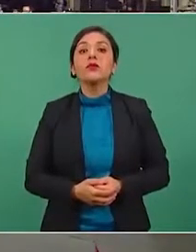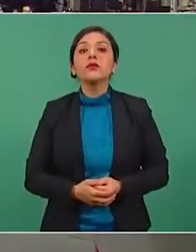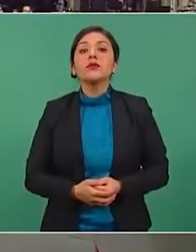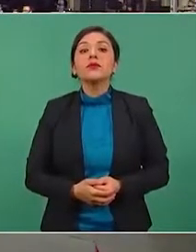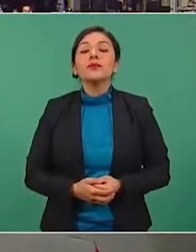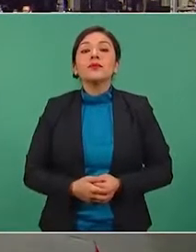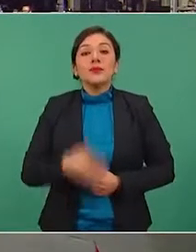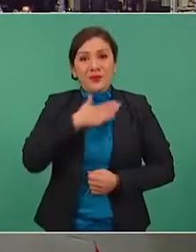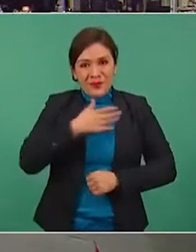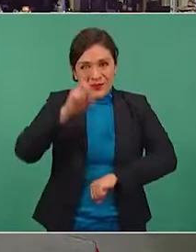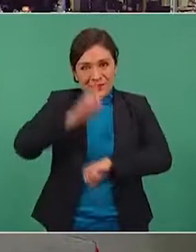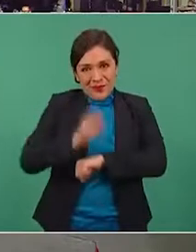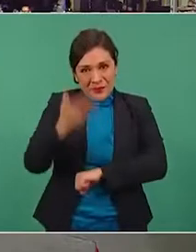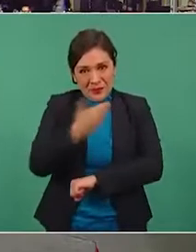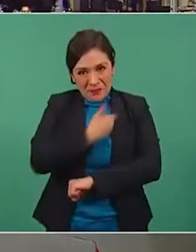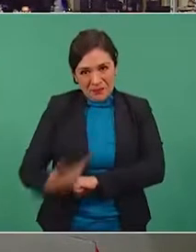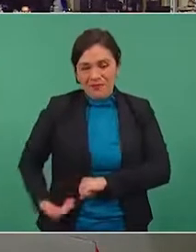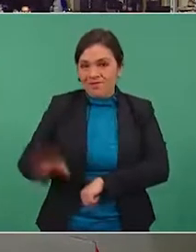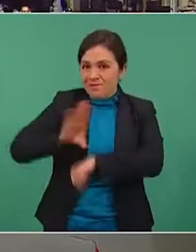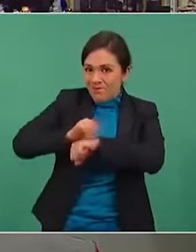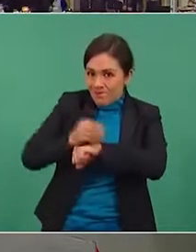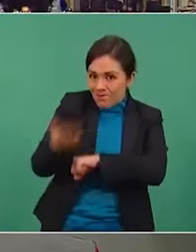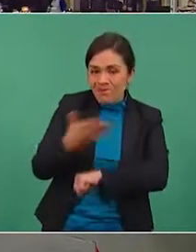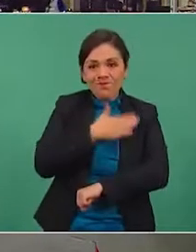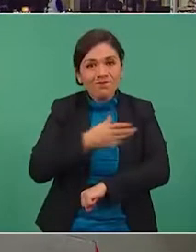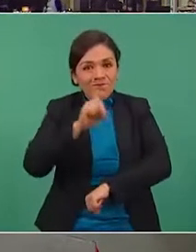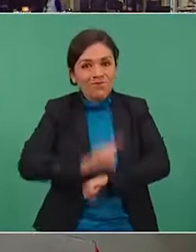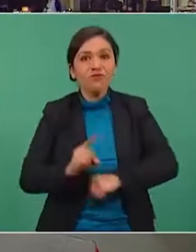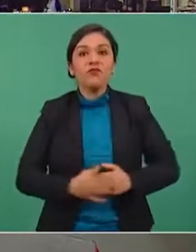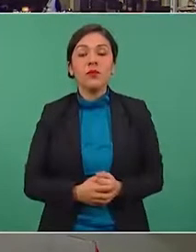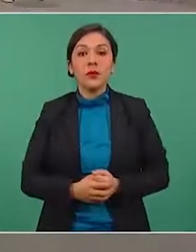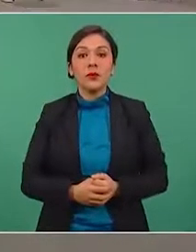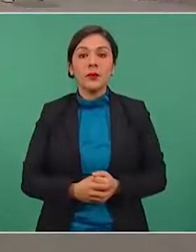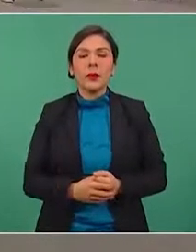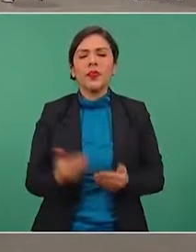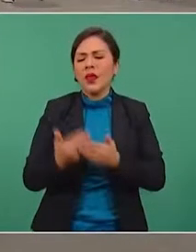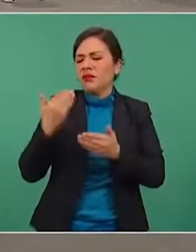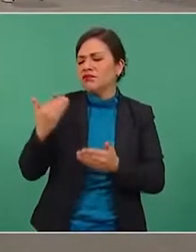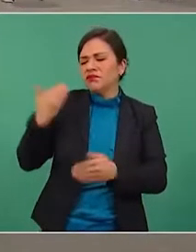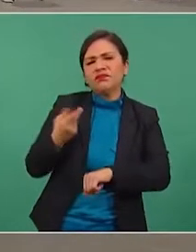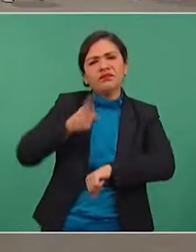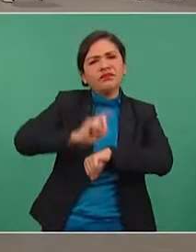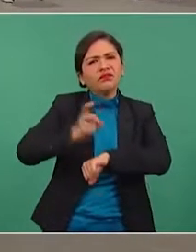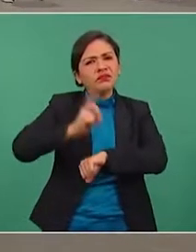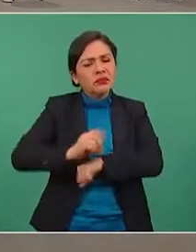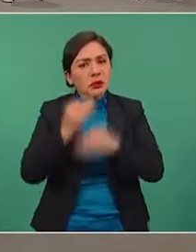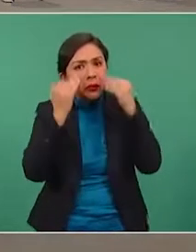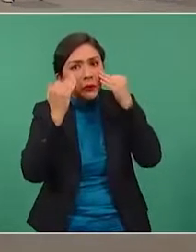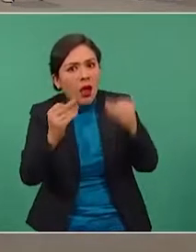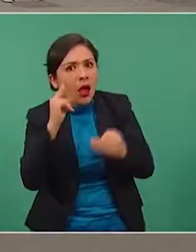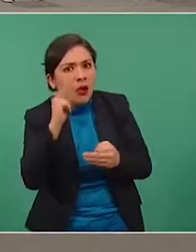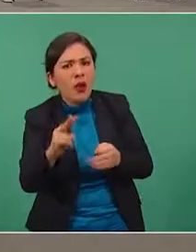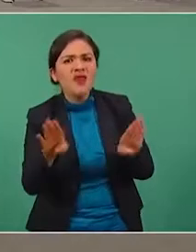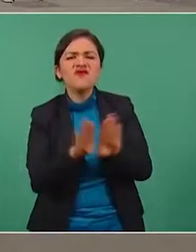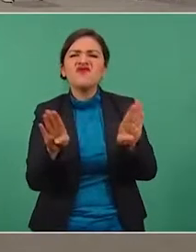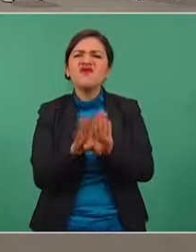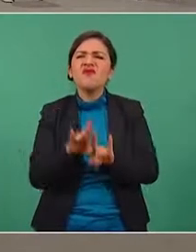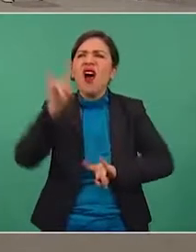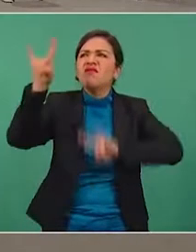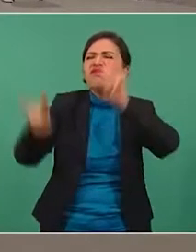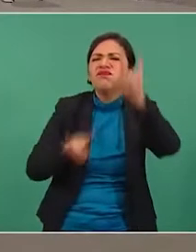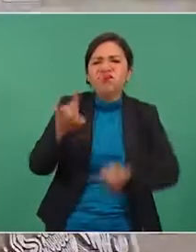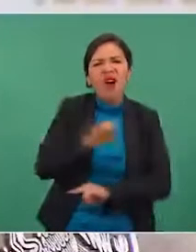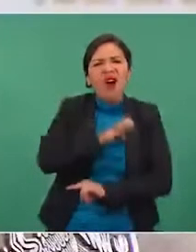Buenos días, señor presidente, con su permiso, buenos días. En los últimos días hemos sido testigos de campañas de odio con